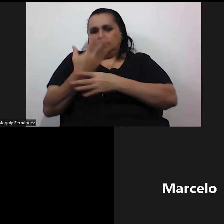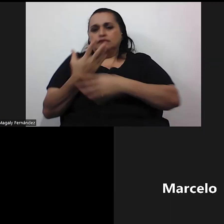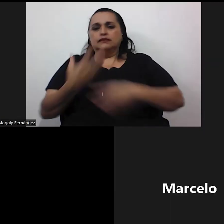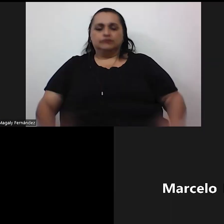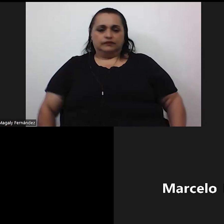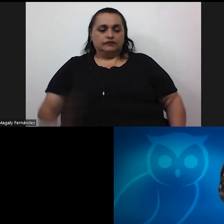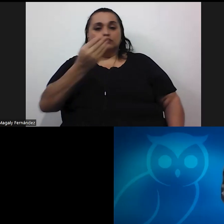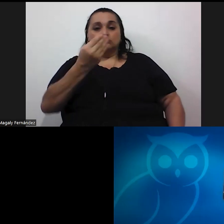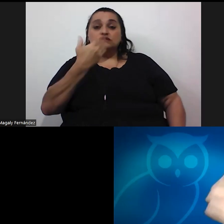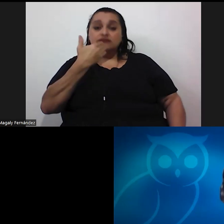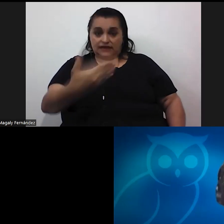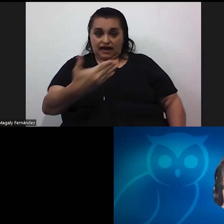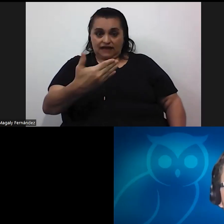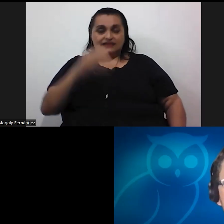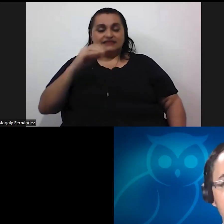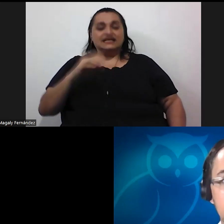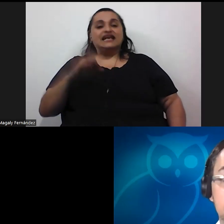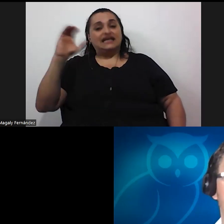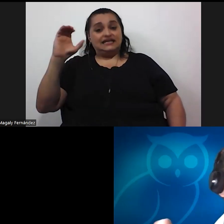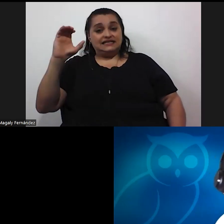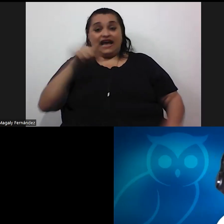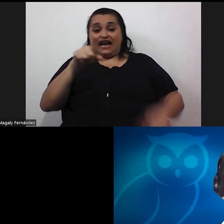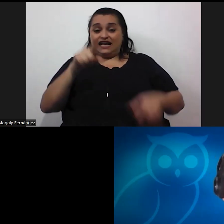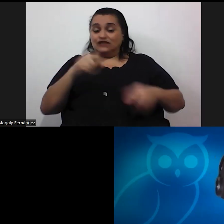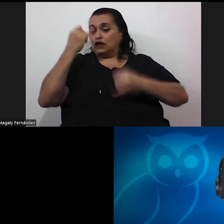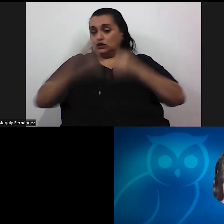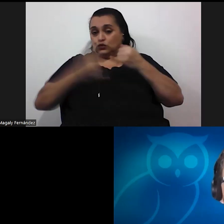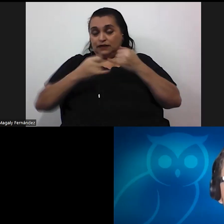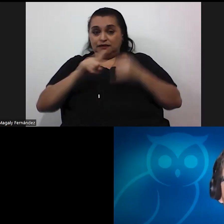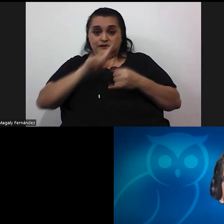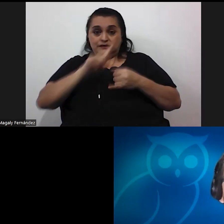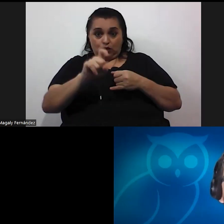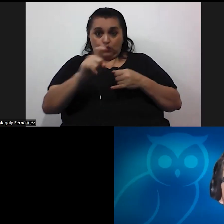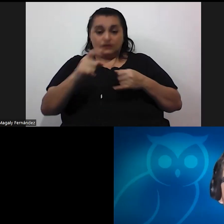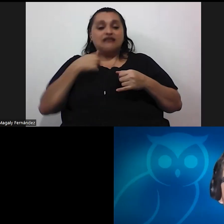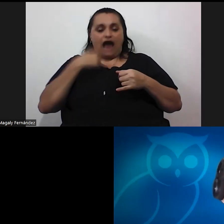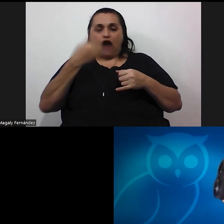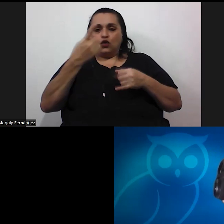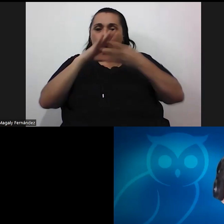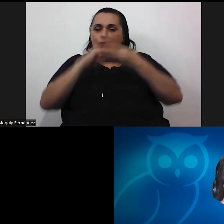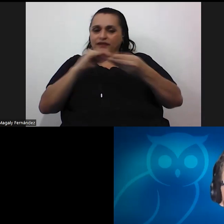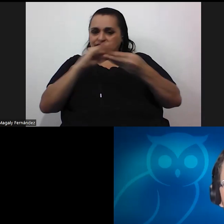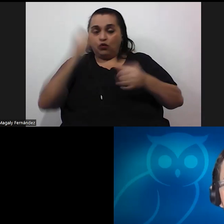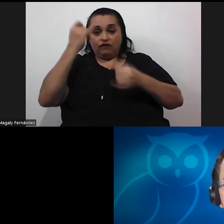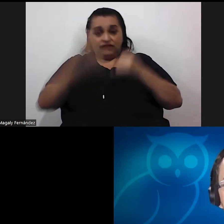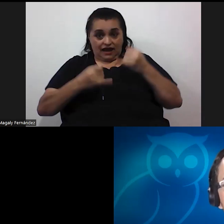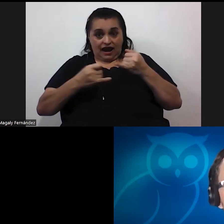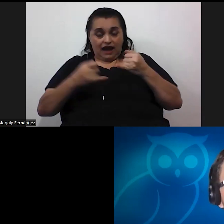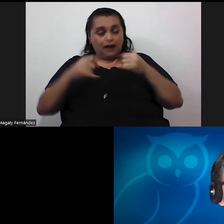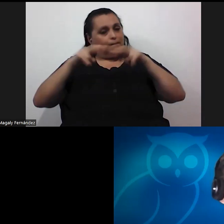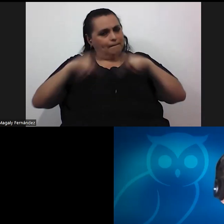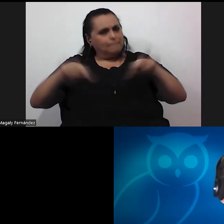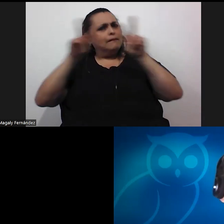muchas gracias don Tristan esa es prácticamente de las últimas preguntas quisiera bueno hay un comentario ahí al final verdad que me parece válido que dice